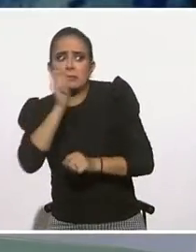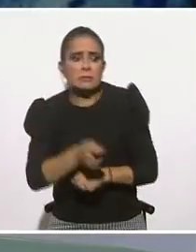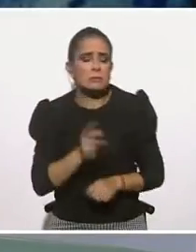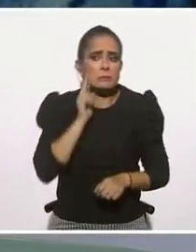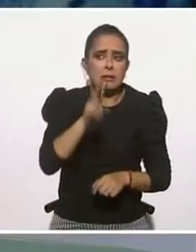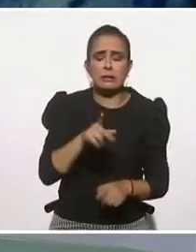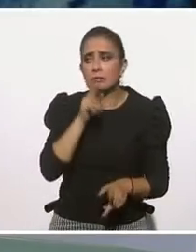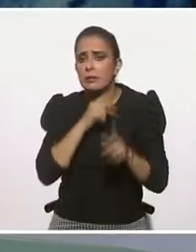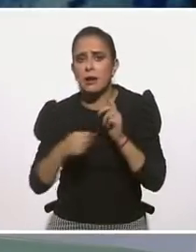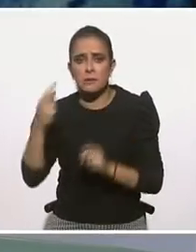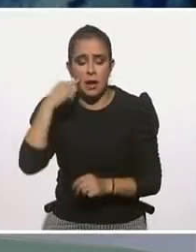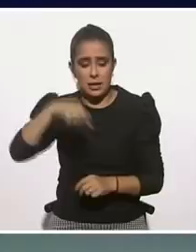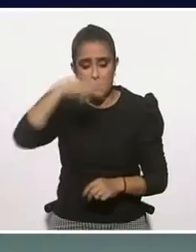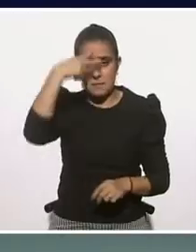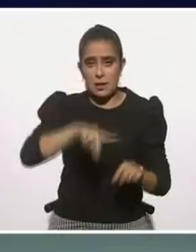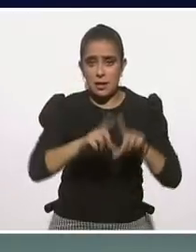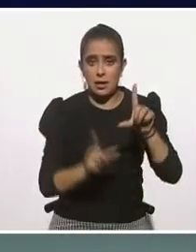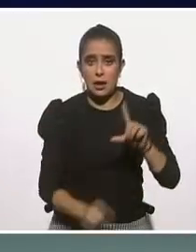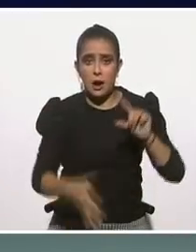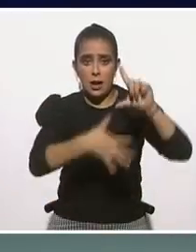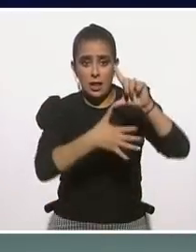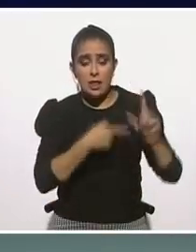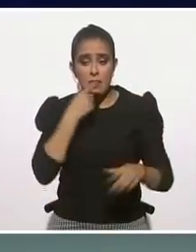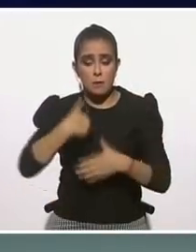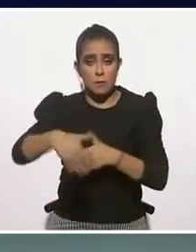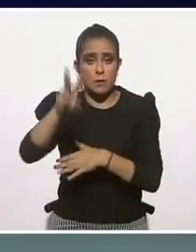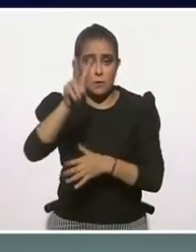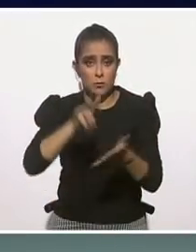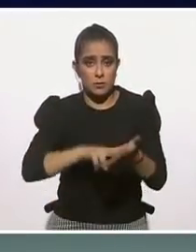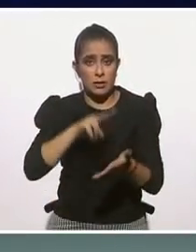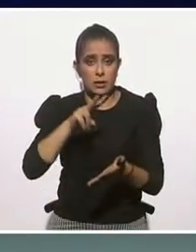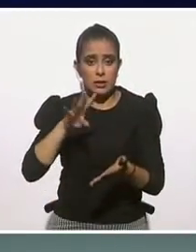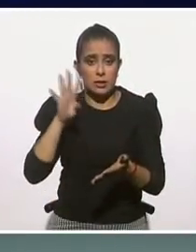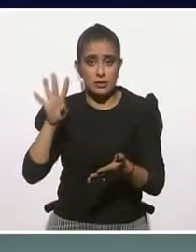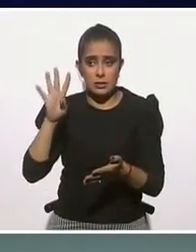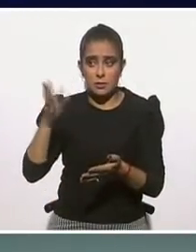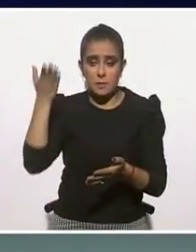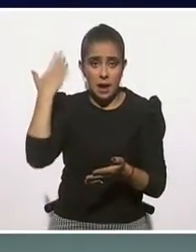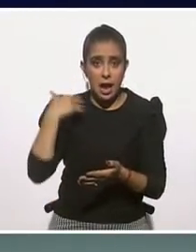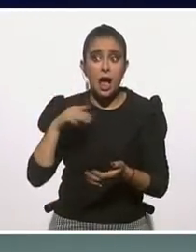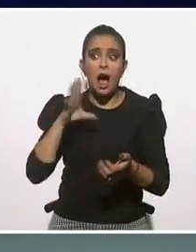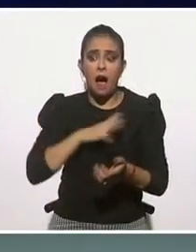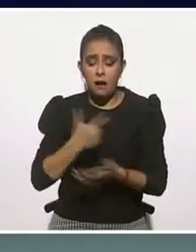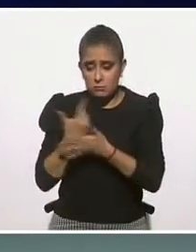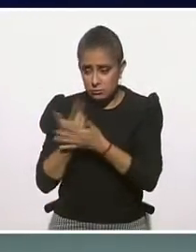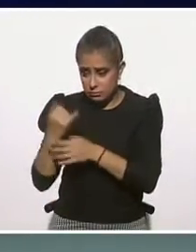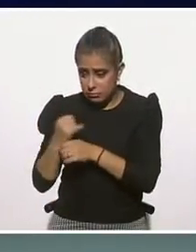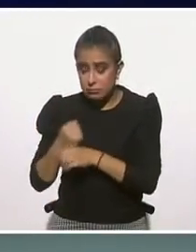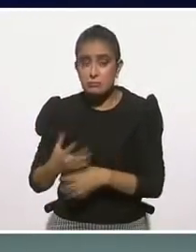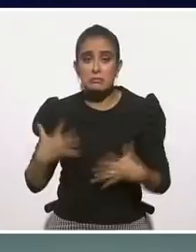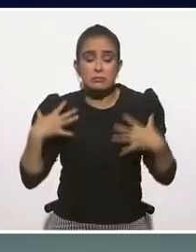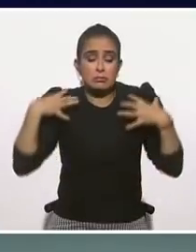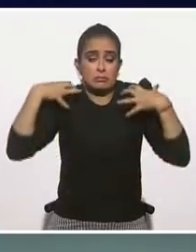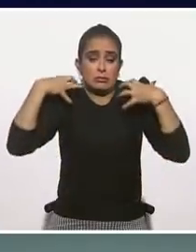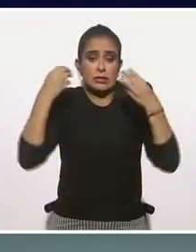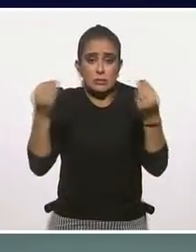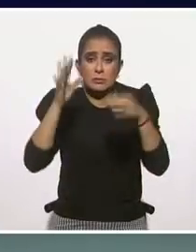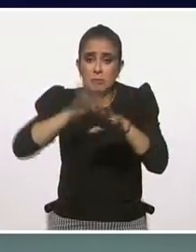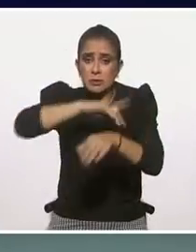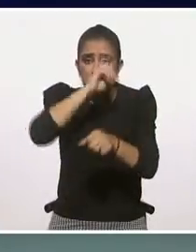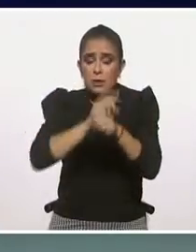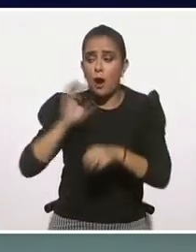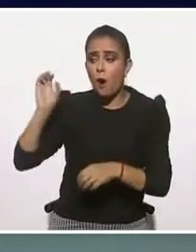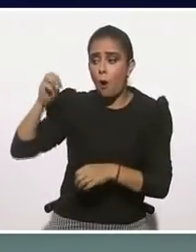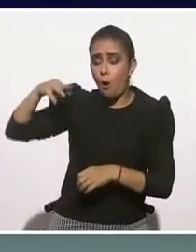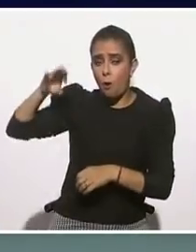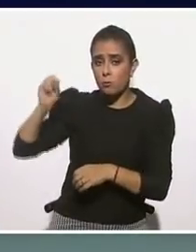México y Latinoamérica ya traía un escenario al cierre de 2019, o sea somos los primeros en estrés, los primeros en cuadros de ansiedad, y para la OMS este año